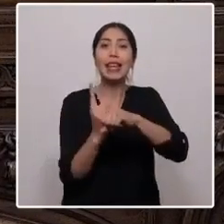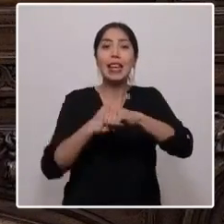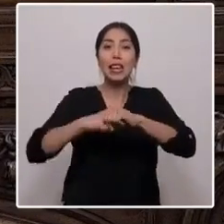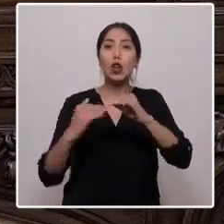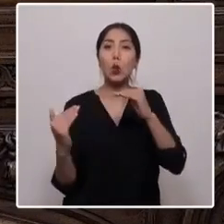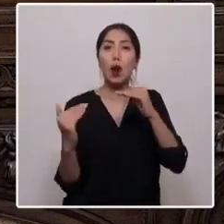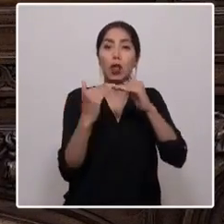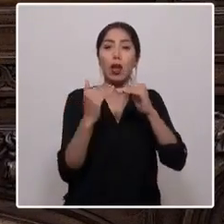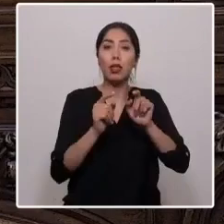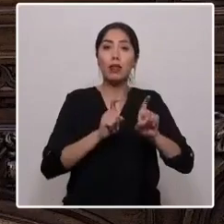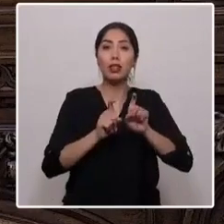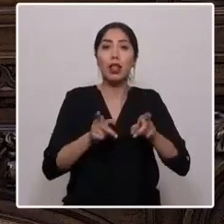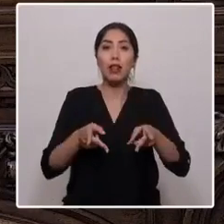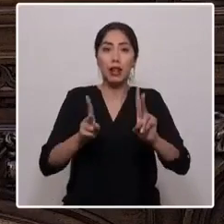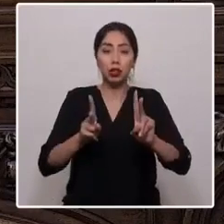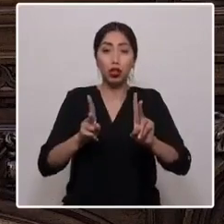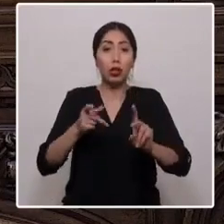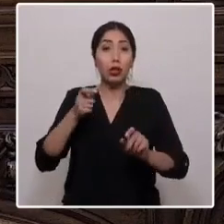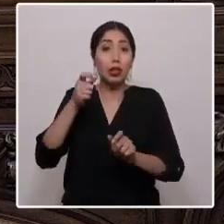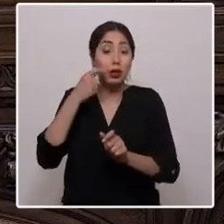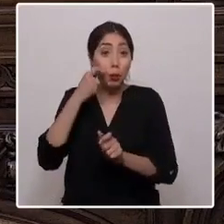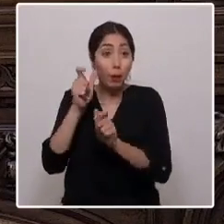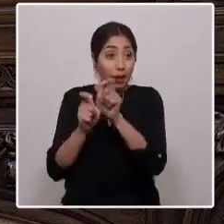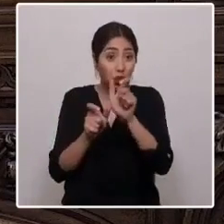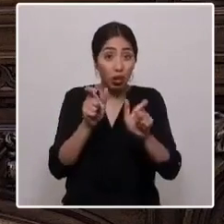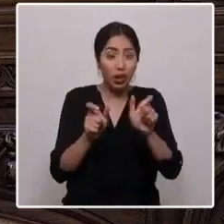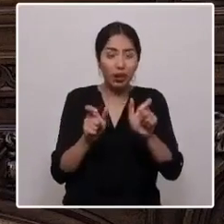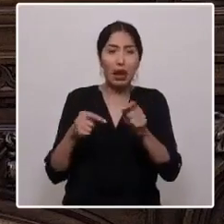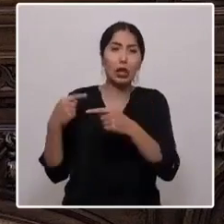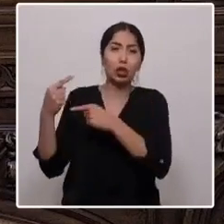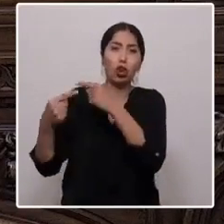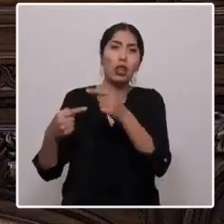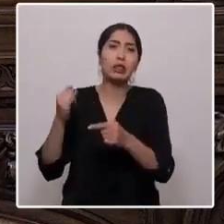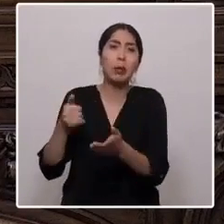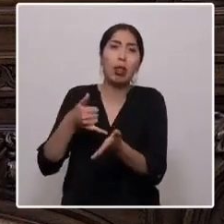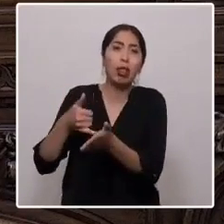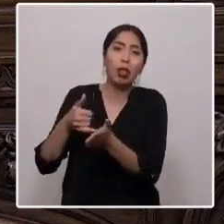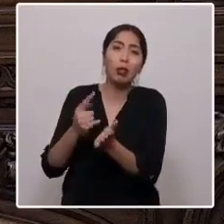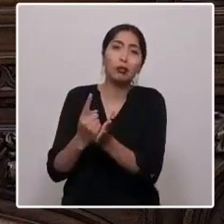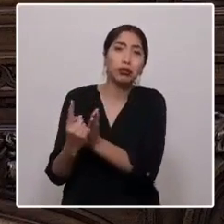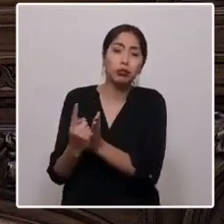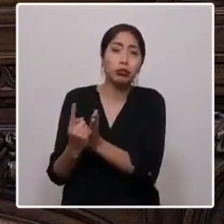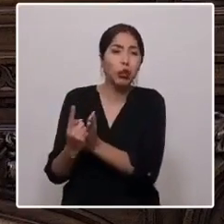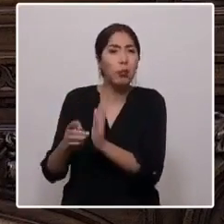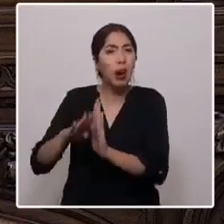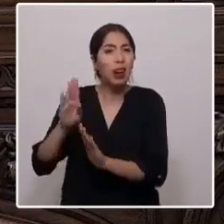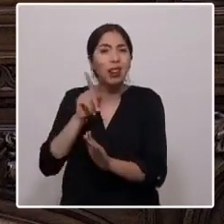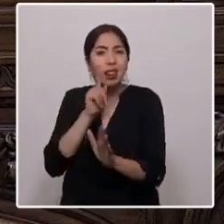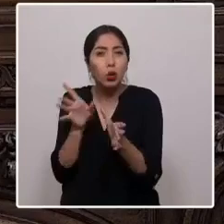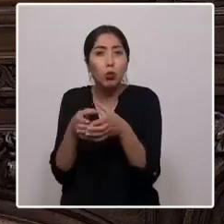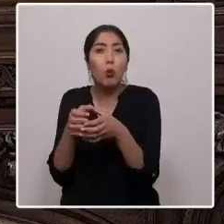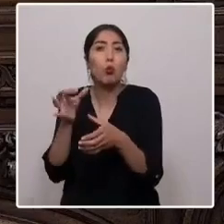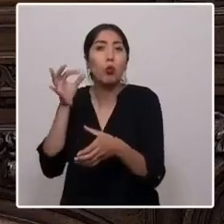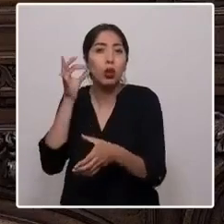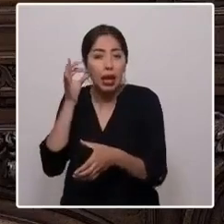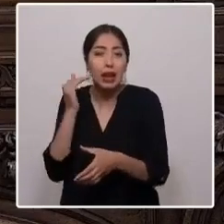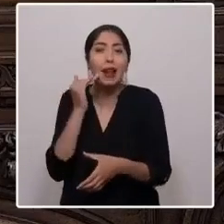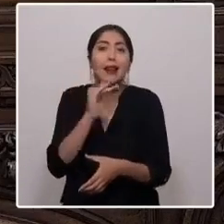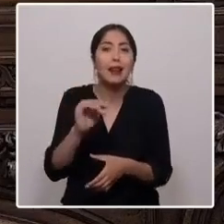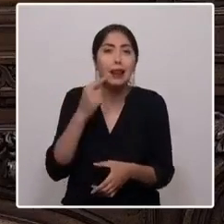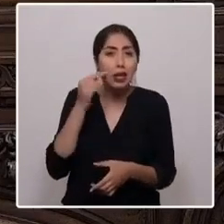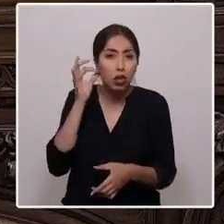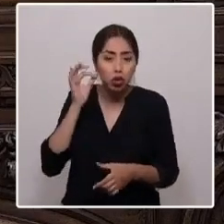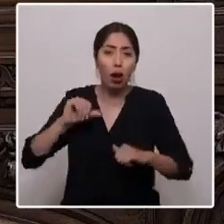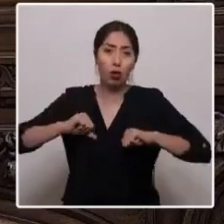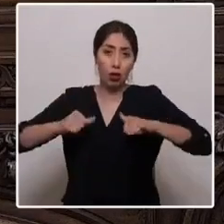de personas que históricamente se han visto vulneradas. Me refiero particularmente a mujeres, niños, niñas y adolescentes y personas de la